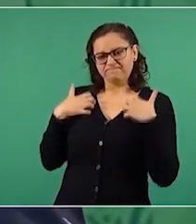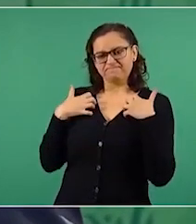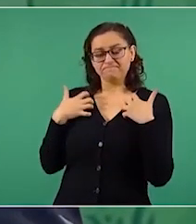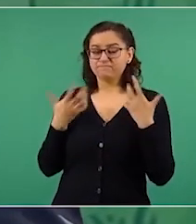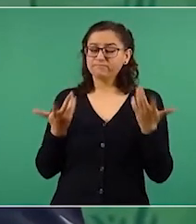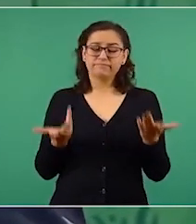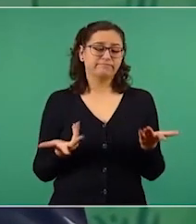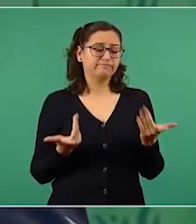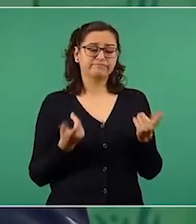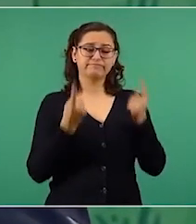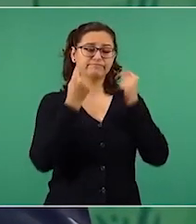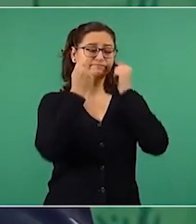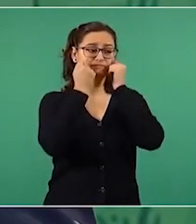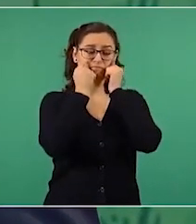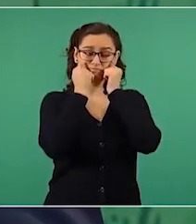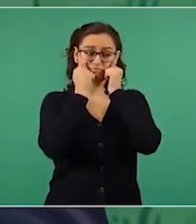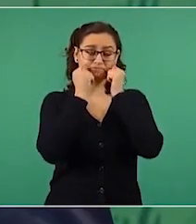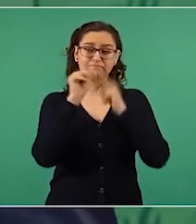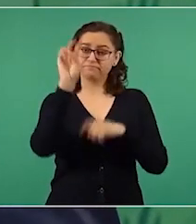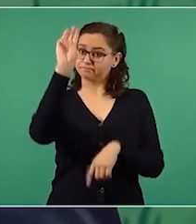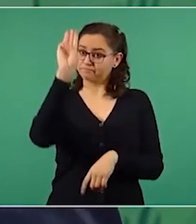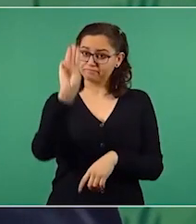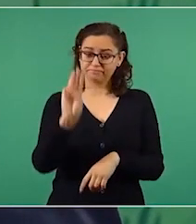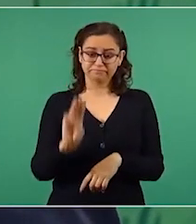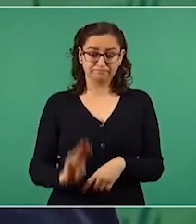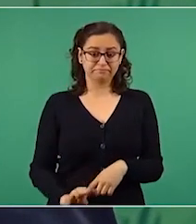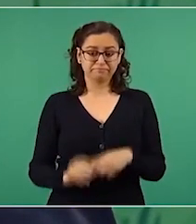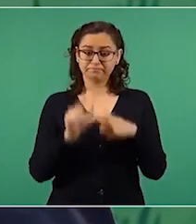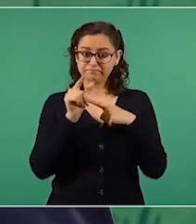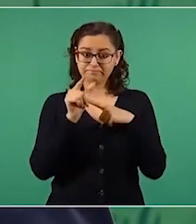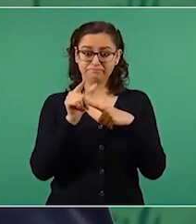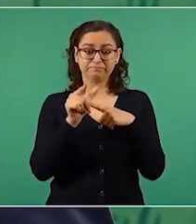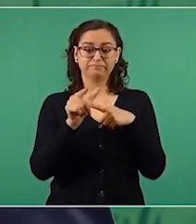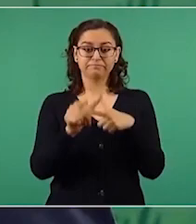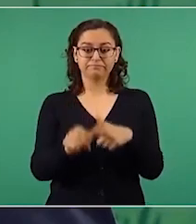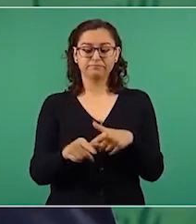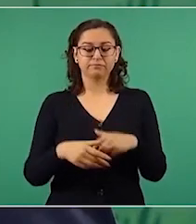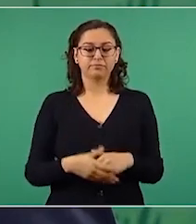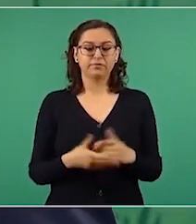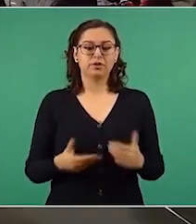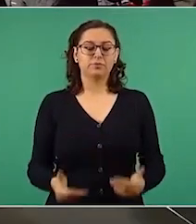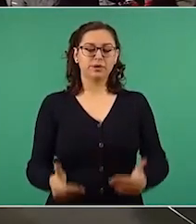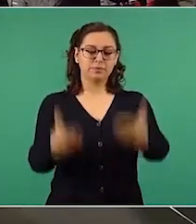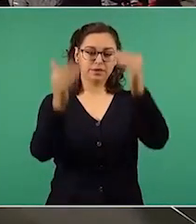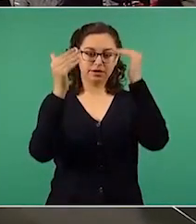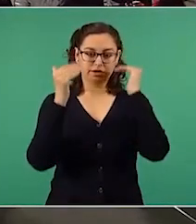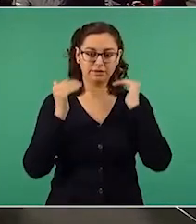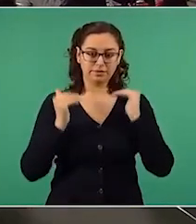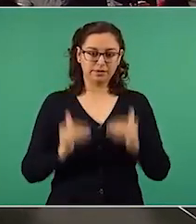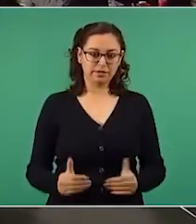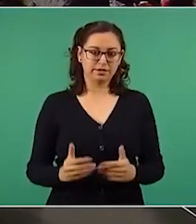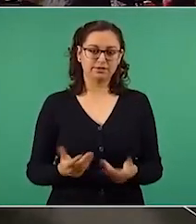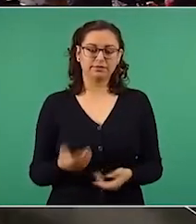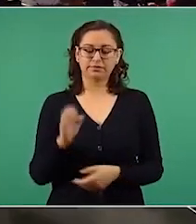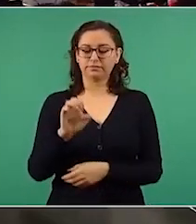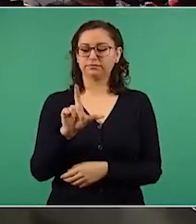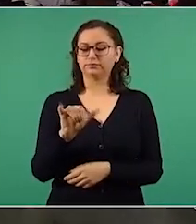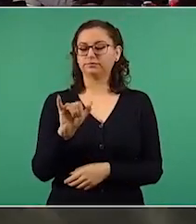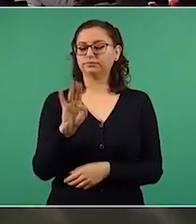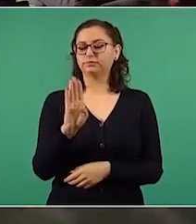la sección. Y le vamos a dar ya la palabra a Elizabeth para que